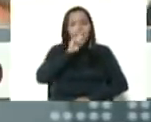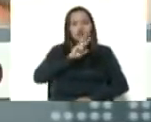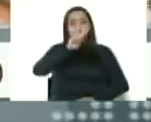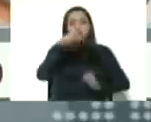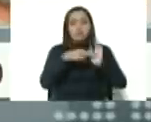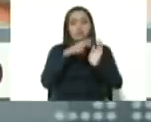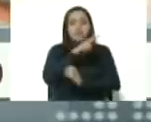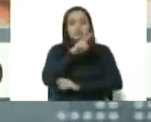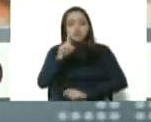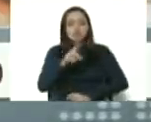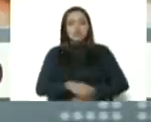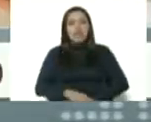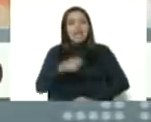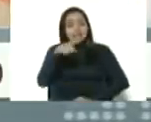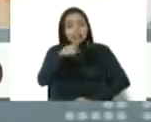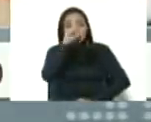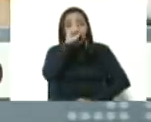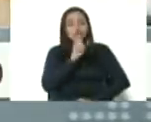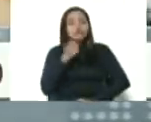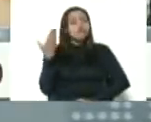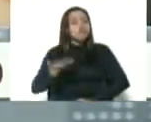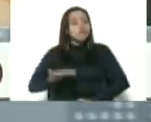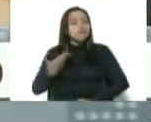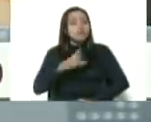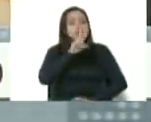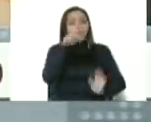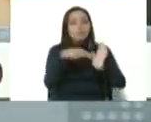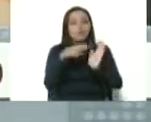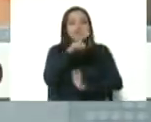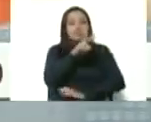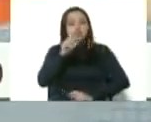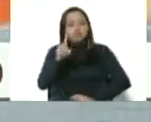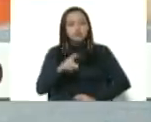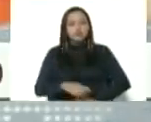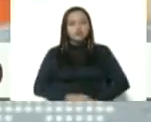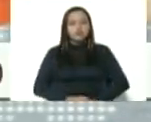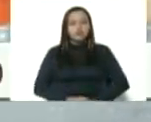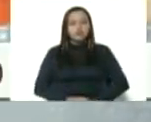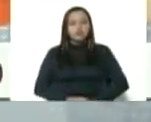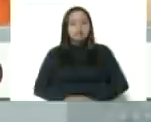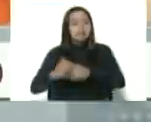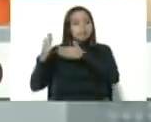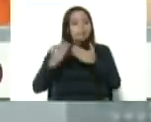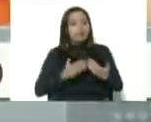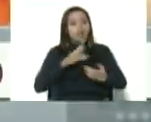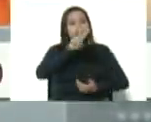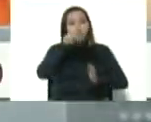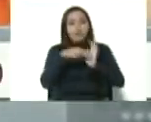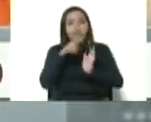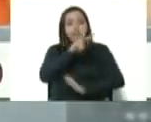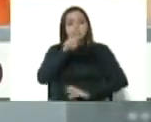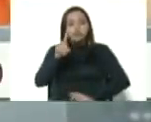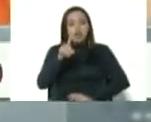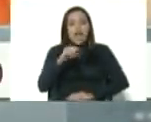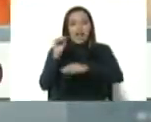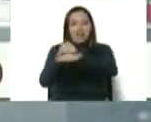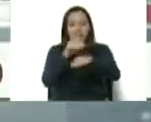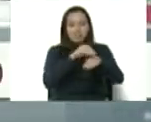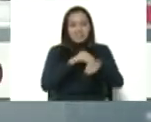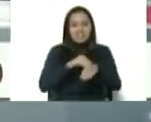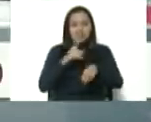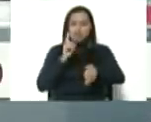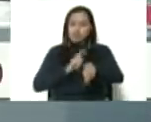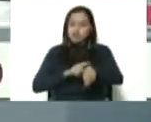Año icónico, 2021. El año 2021 llegó. Ese año anunciado por el